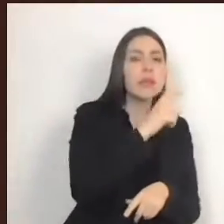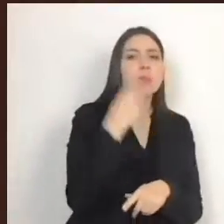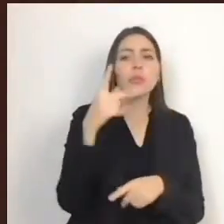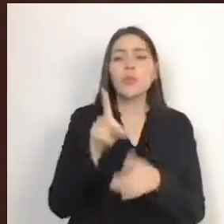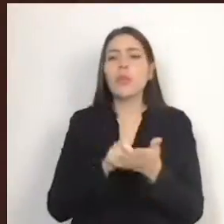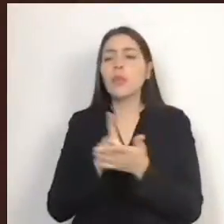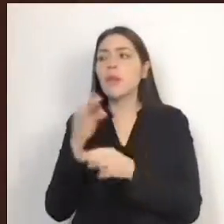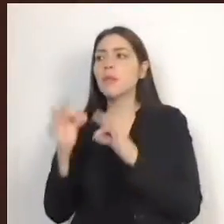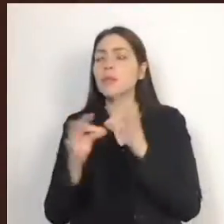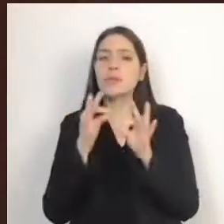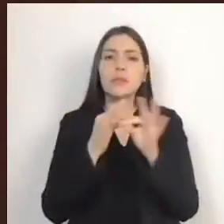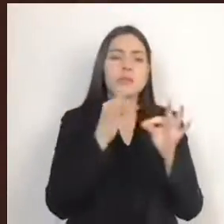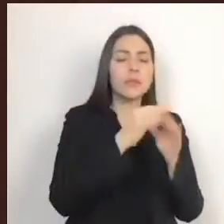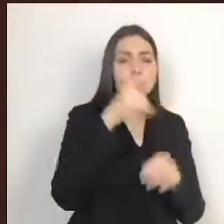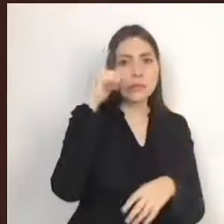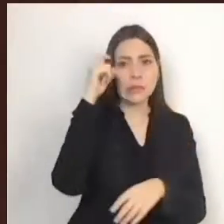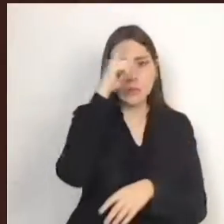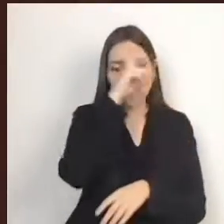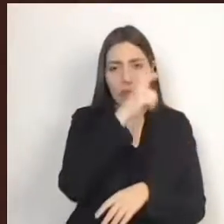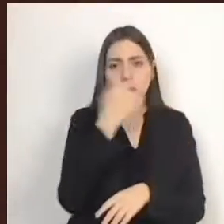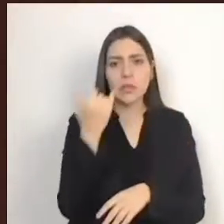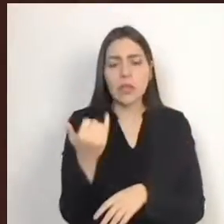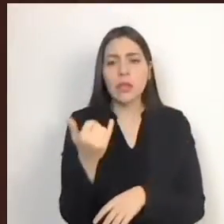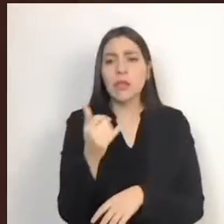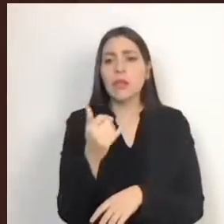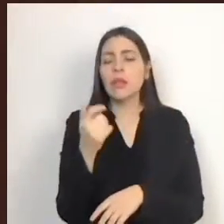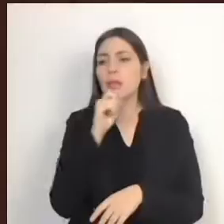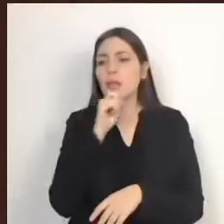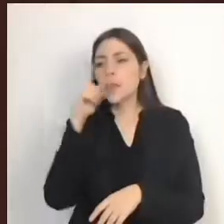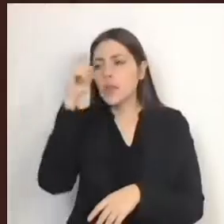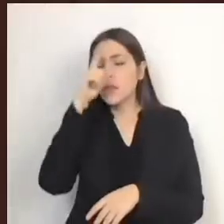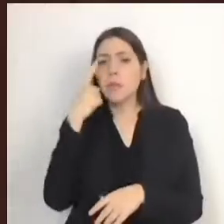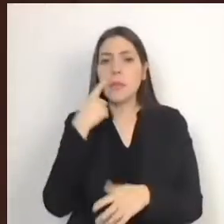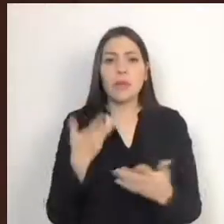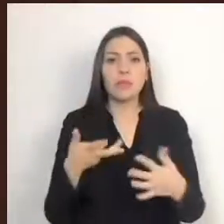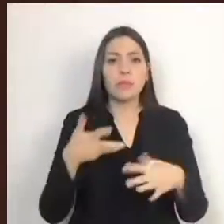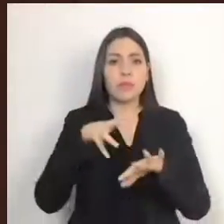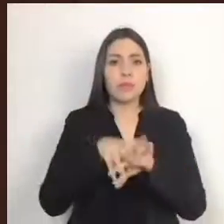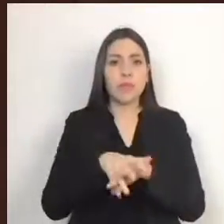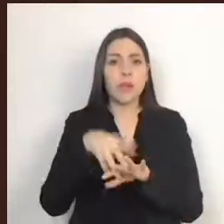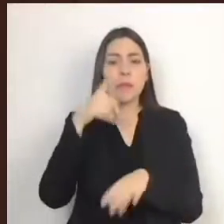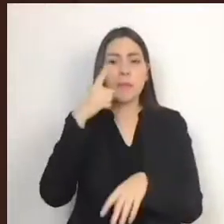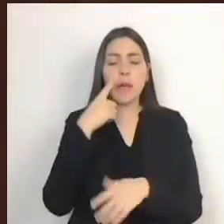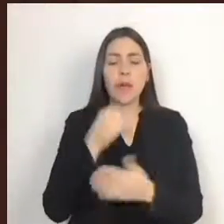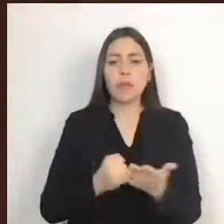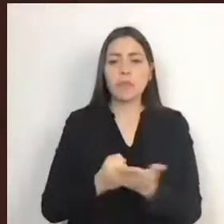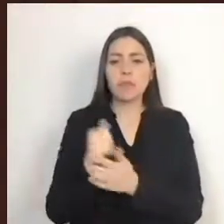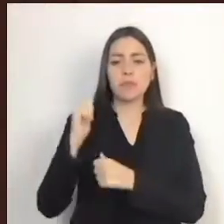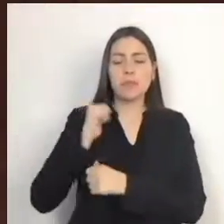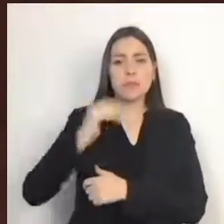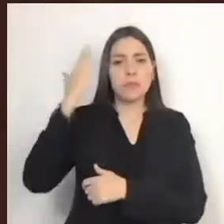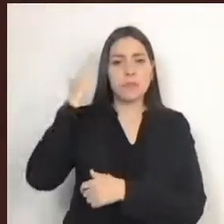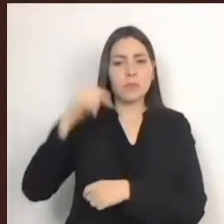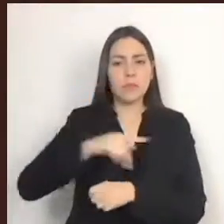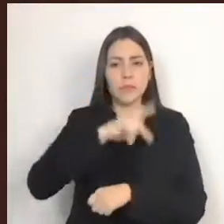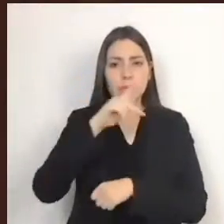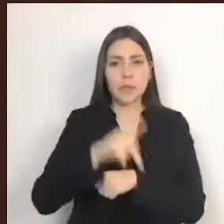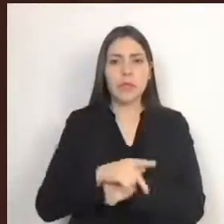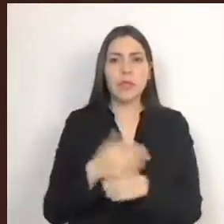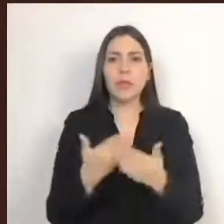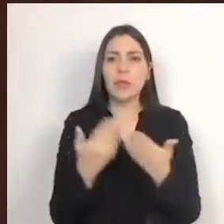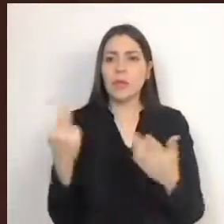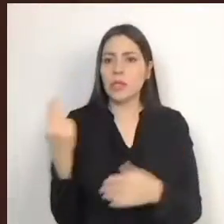postre de ser incluidos en la toma de decisiones en el país. Por ello, resulta necesario trascender